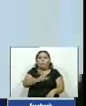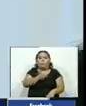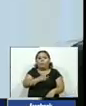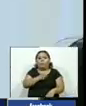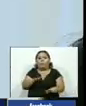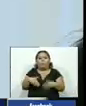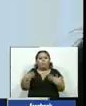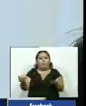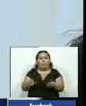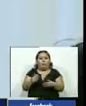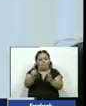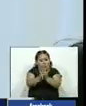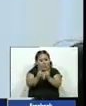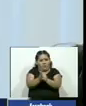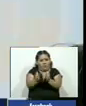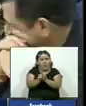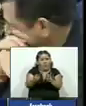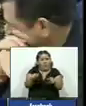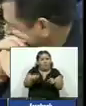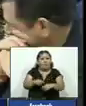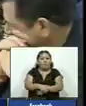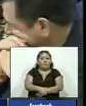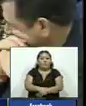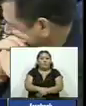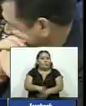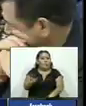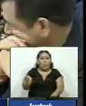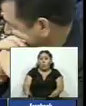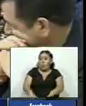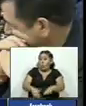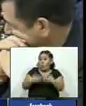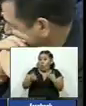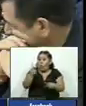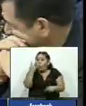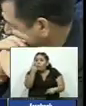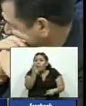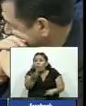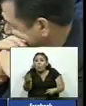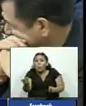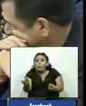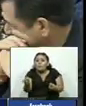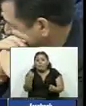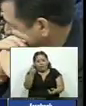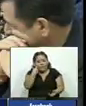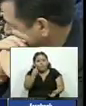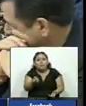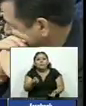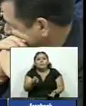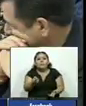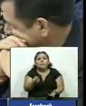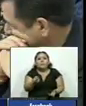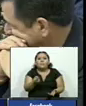cumple con ninguna de las causales para este delito No hay un solo elemento que evidencie